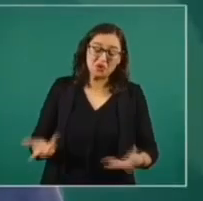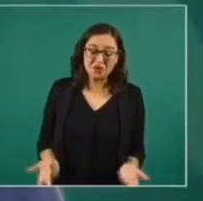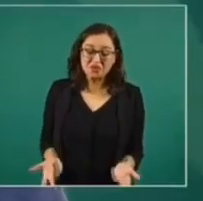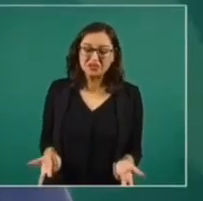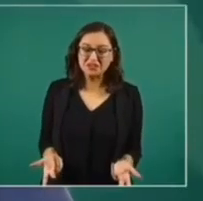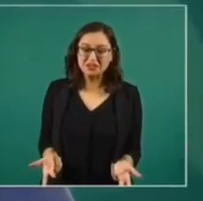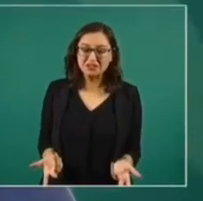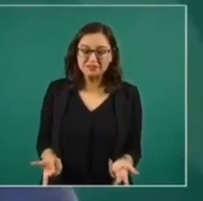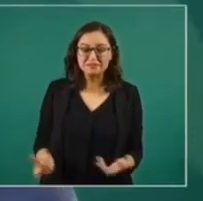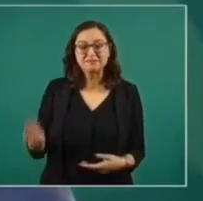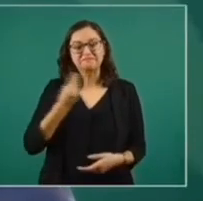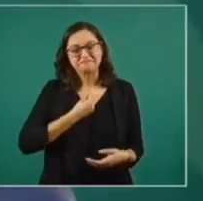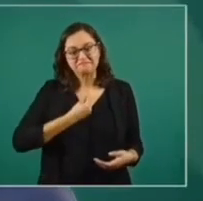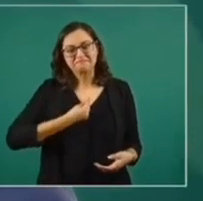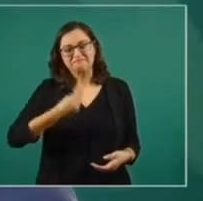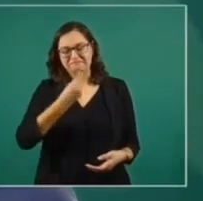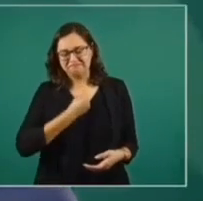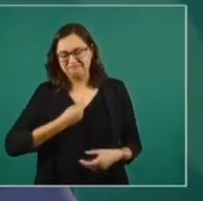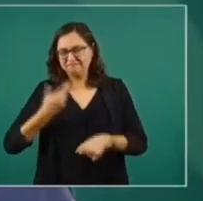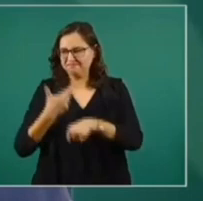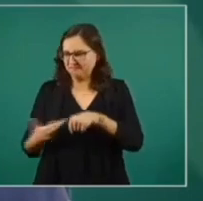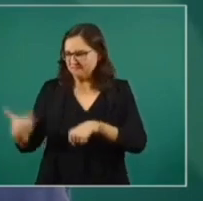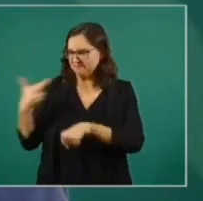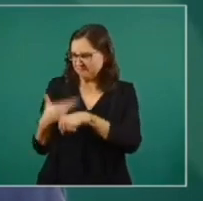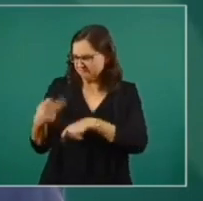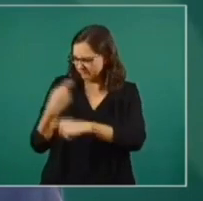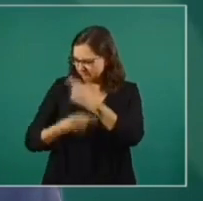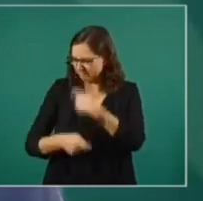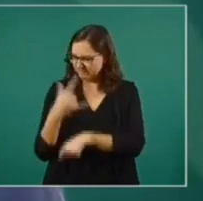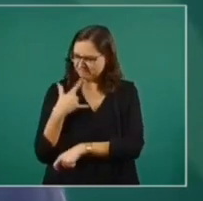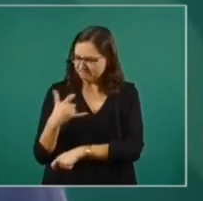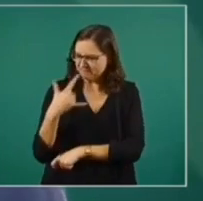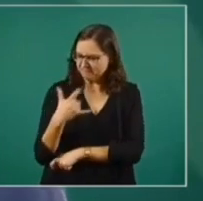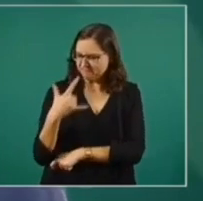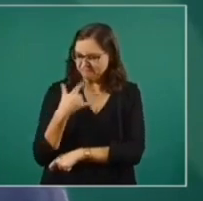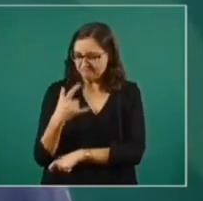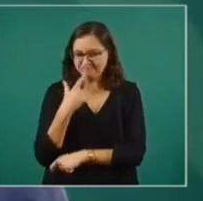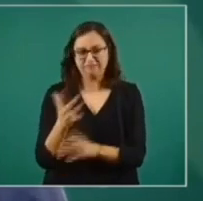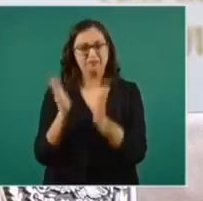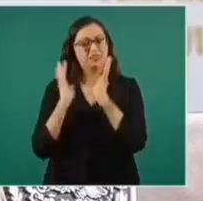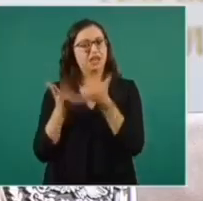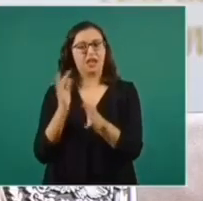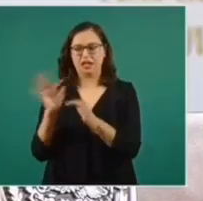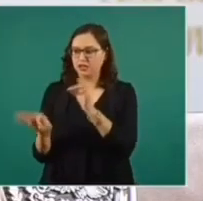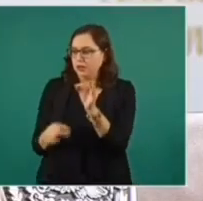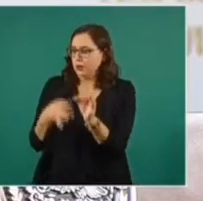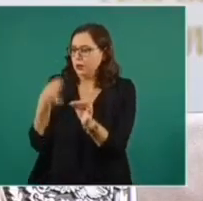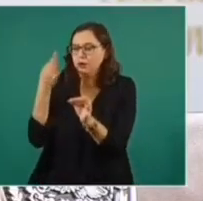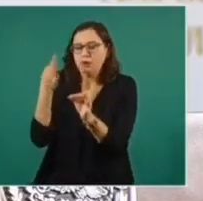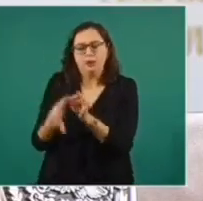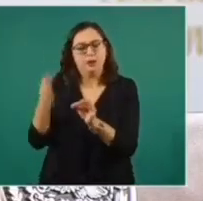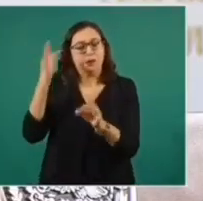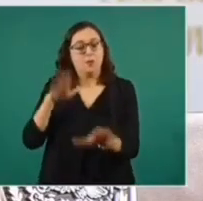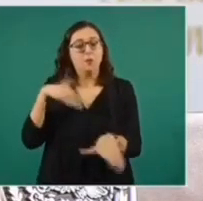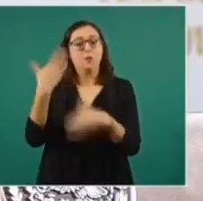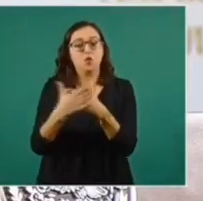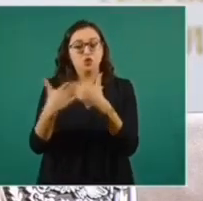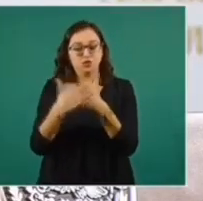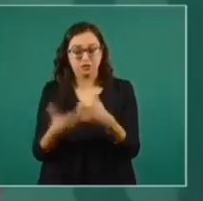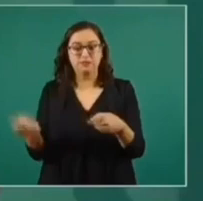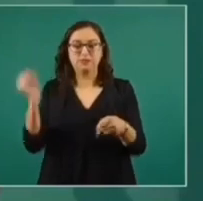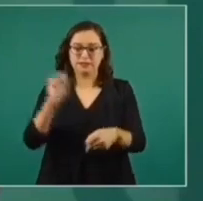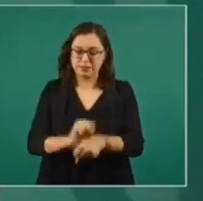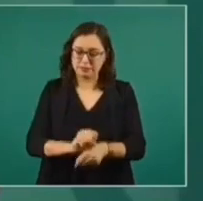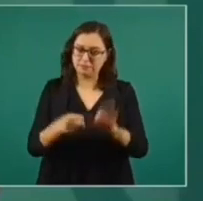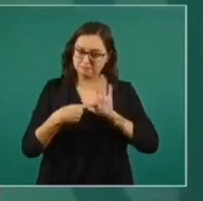Y ya vamos a informar la semana próxima. Y el compromiso es que no falten